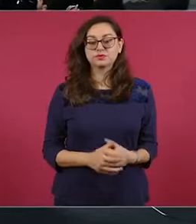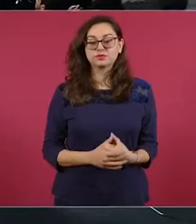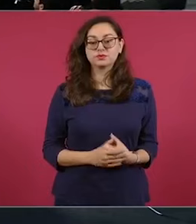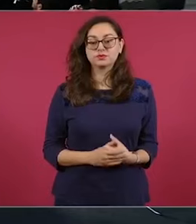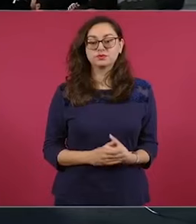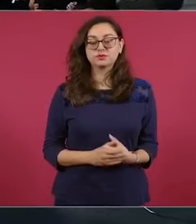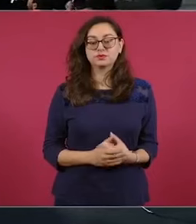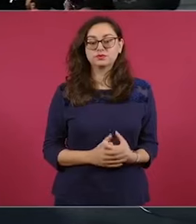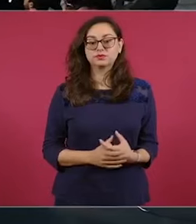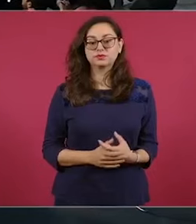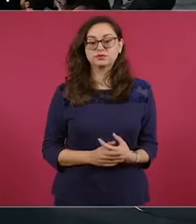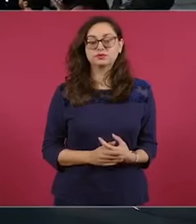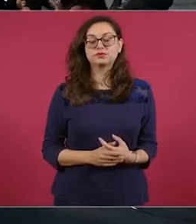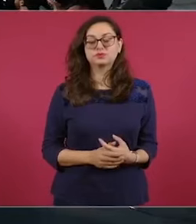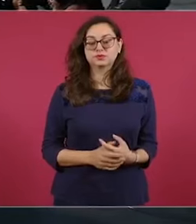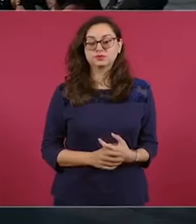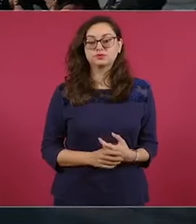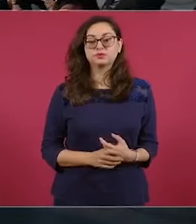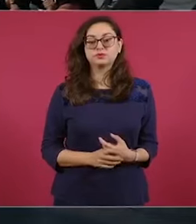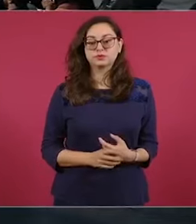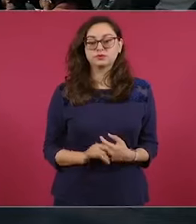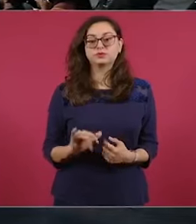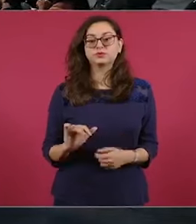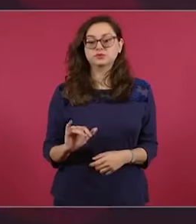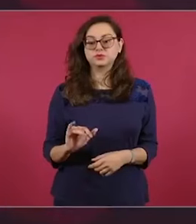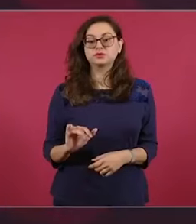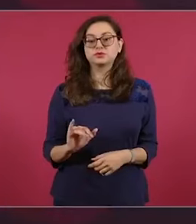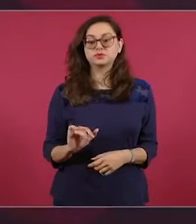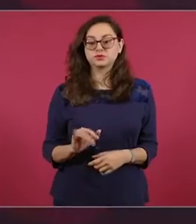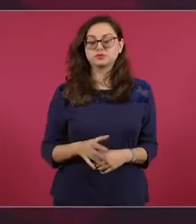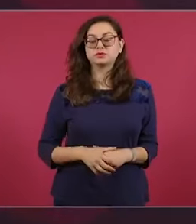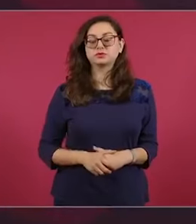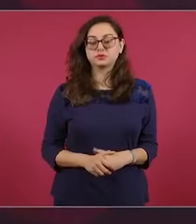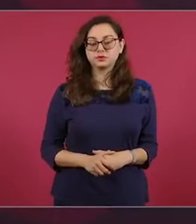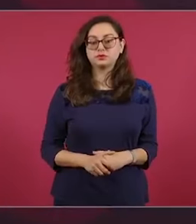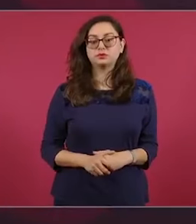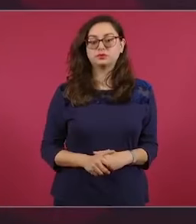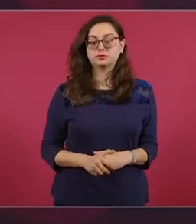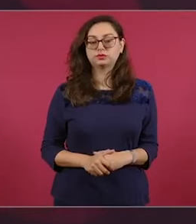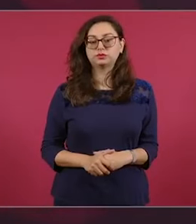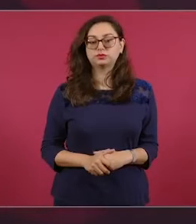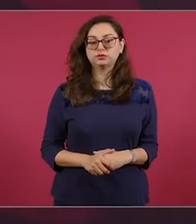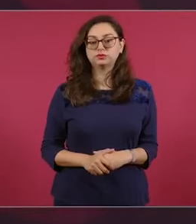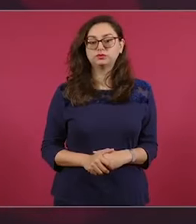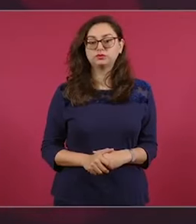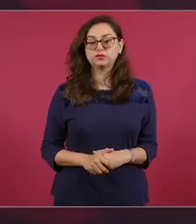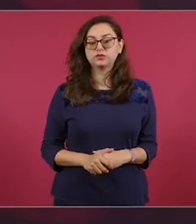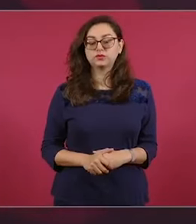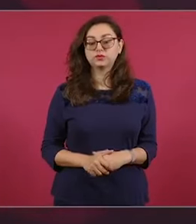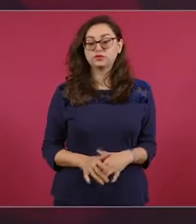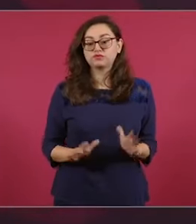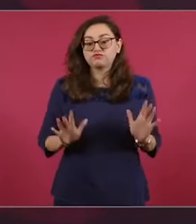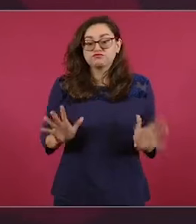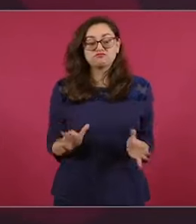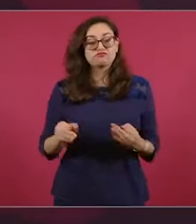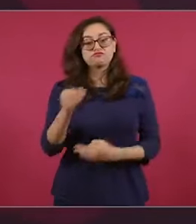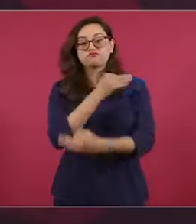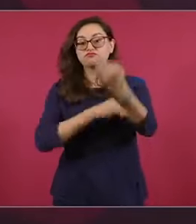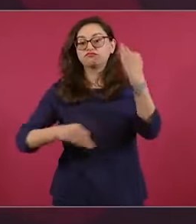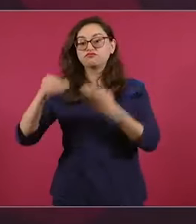Sí, sí, y todos pueden opinar,